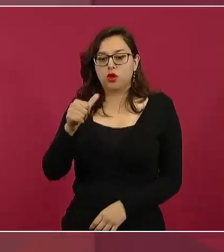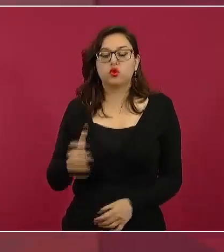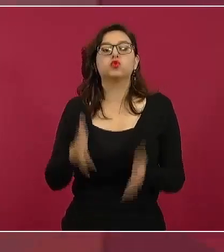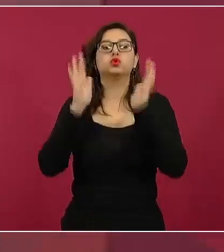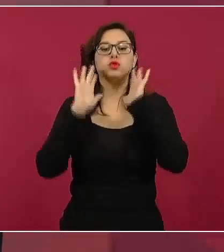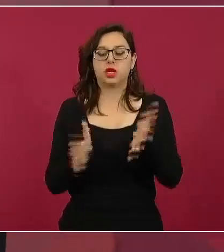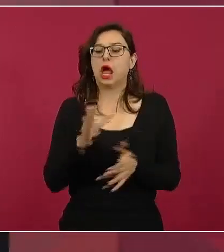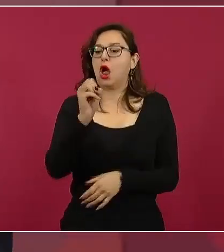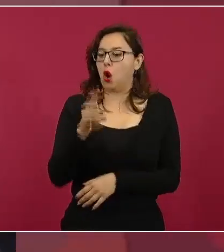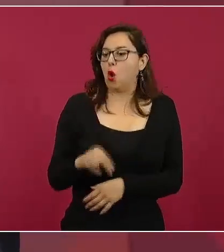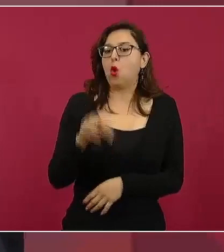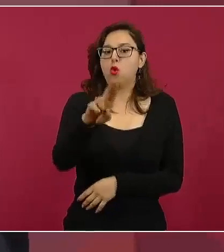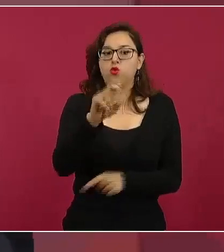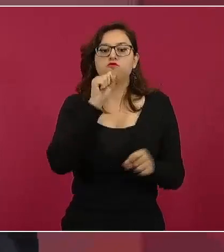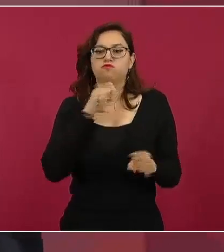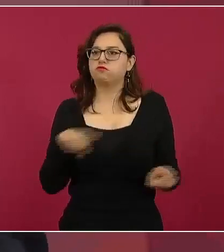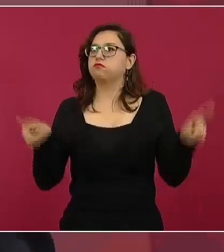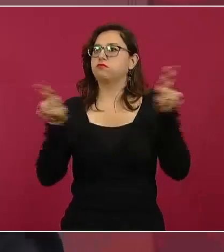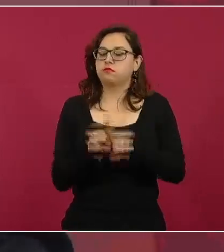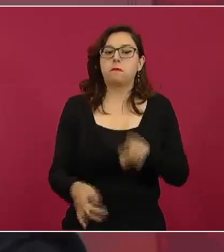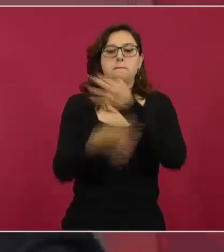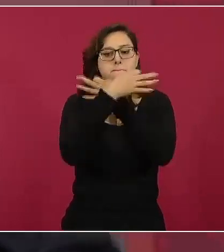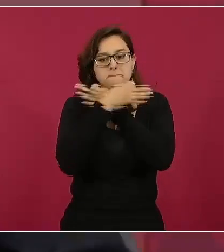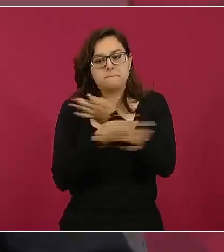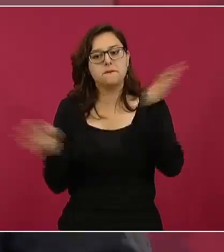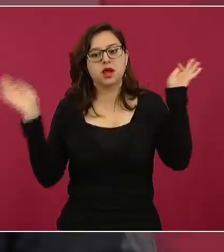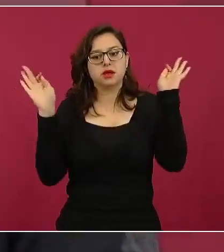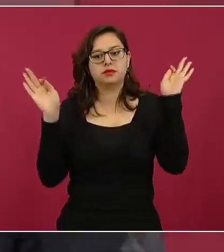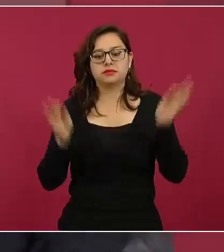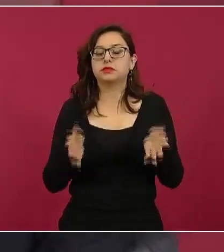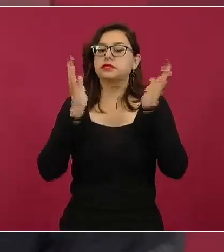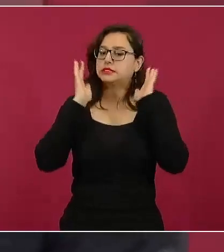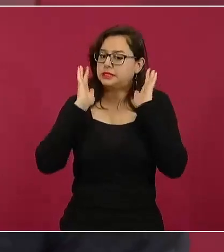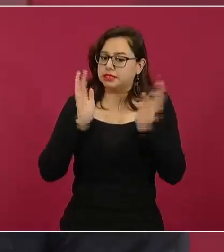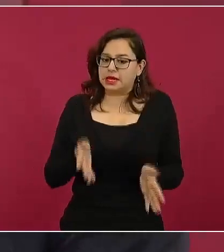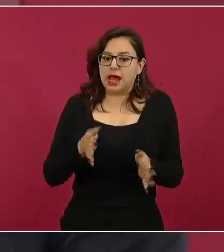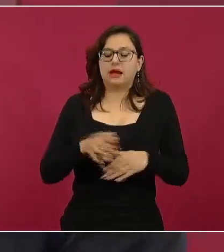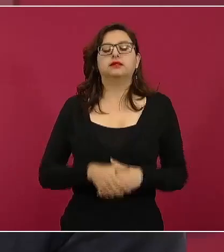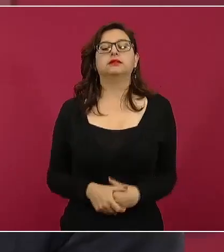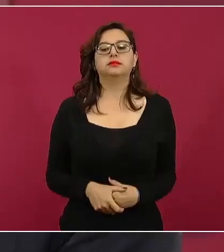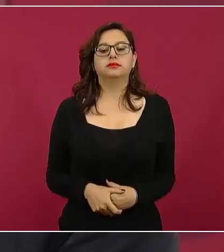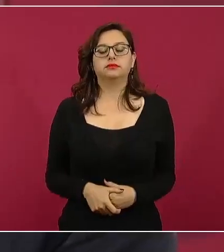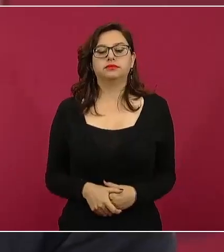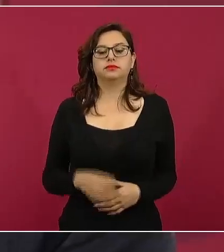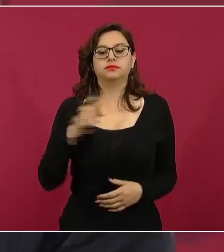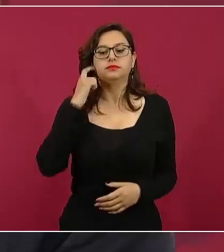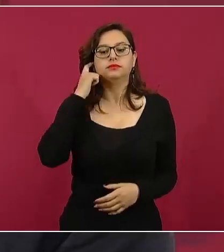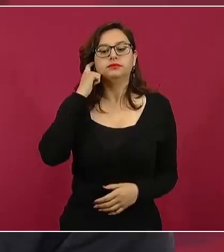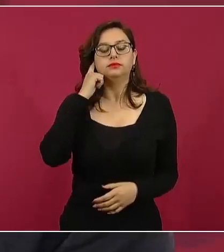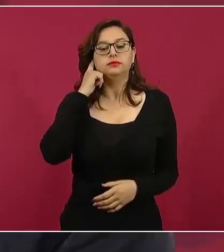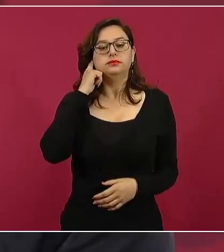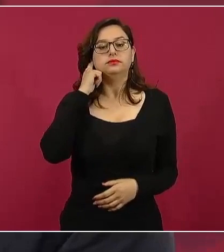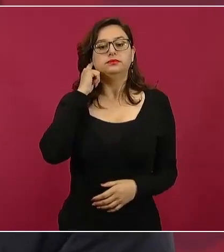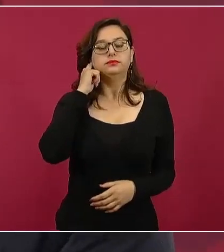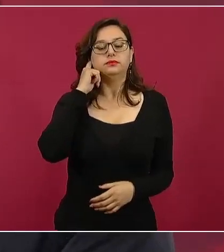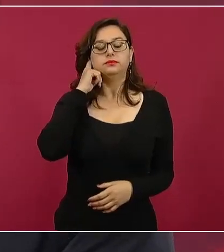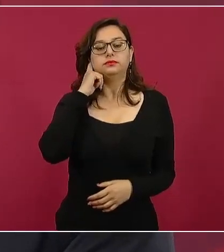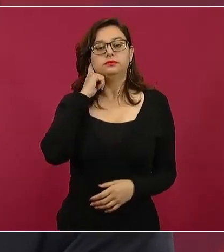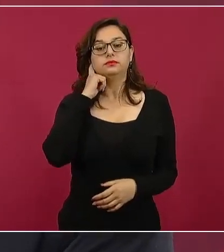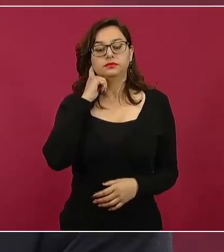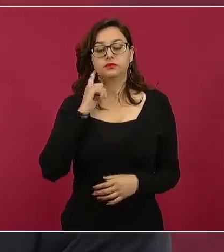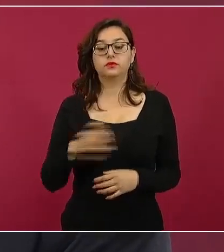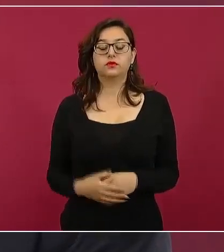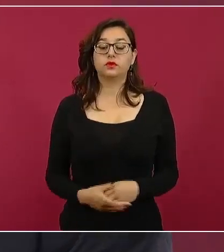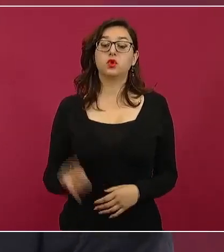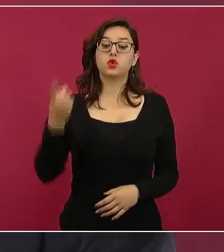de Naciones Unidas y estamos promoviendo